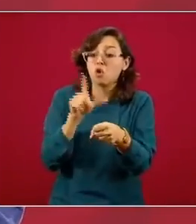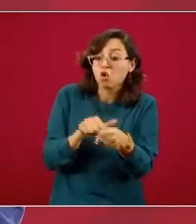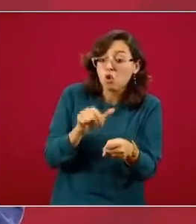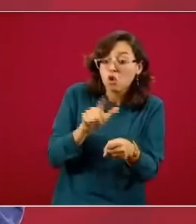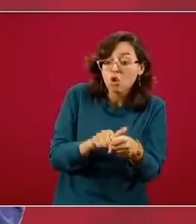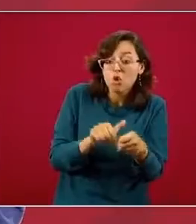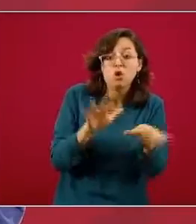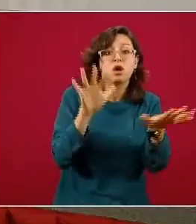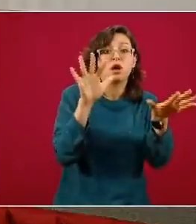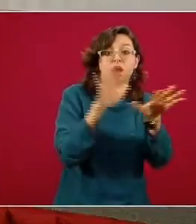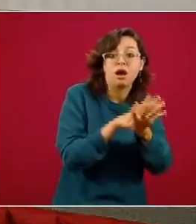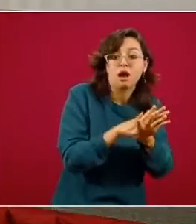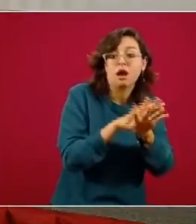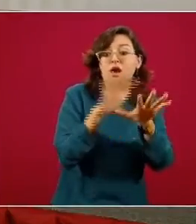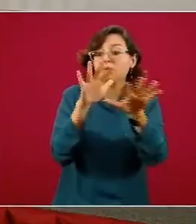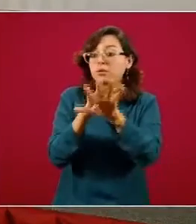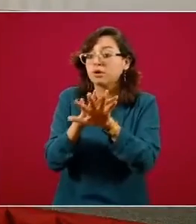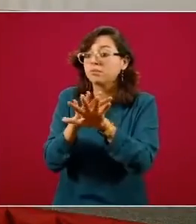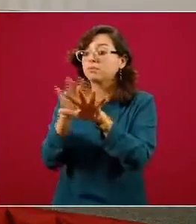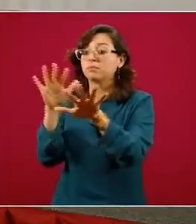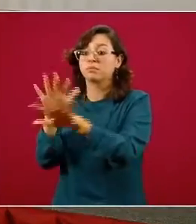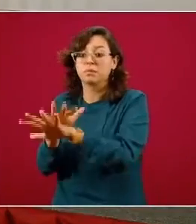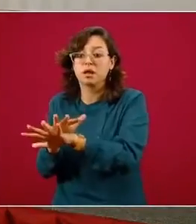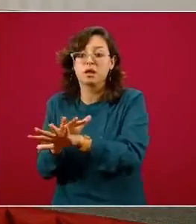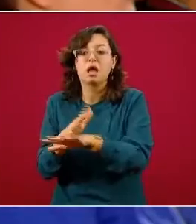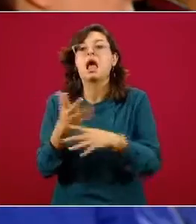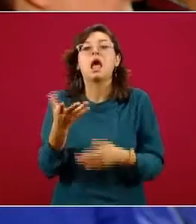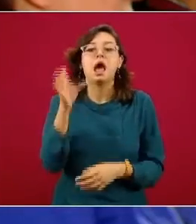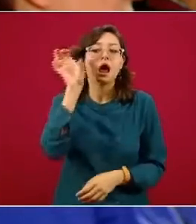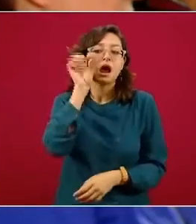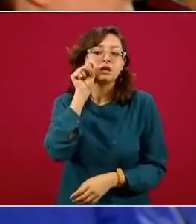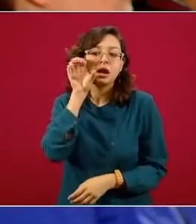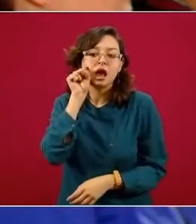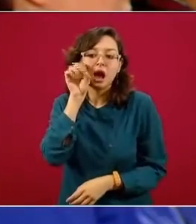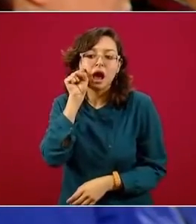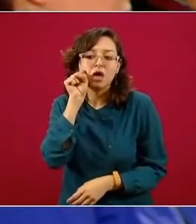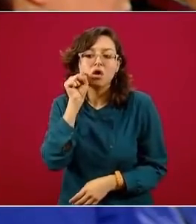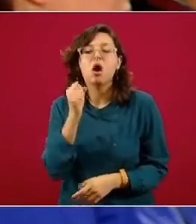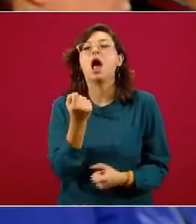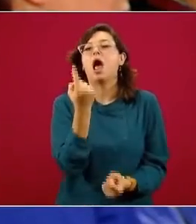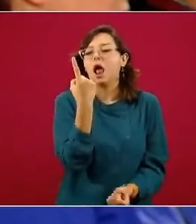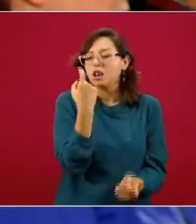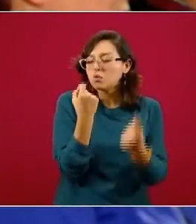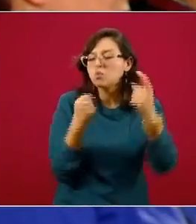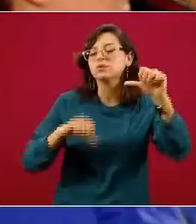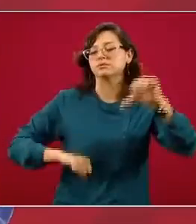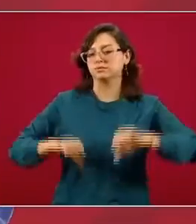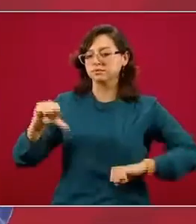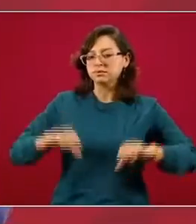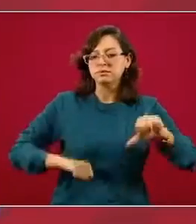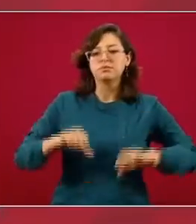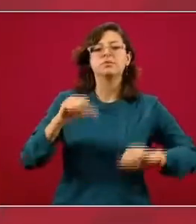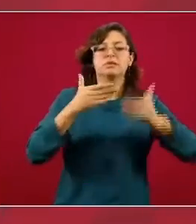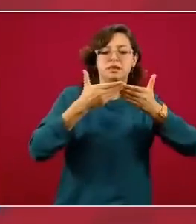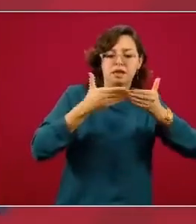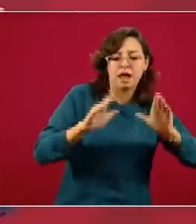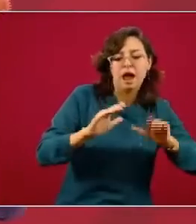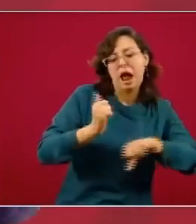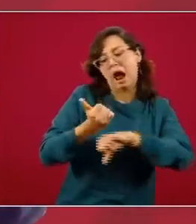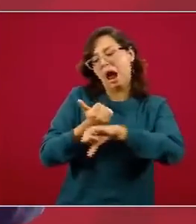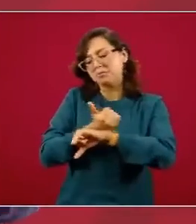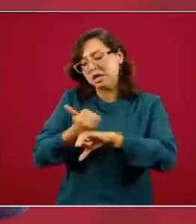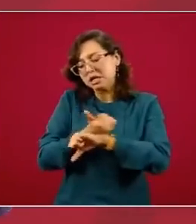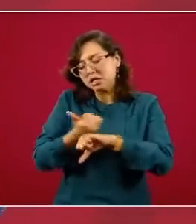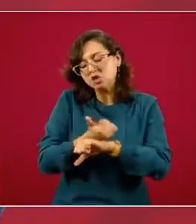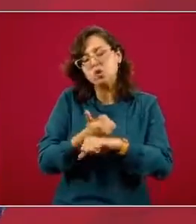cuando se pase anaranjado se podrán abrir algunas de las actividades no esenciales cuando se pase al amarillo se podrán